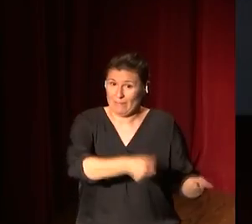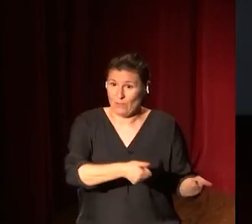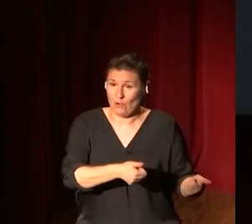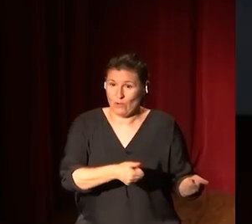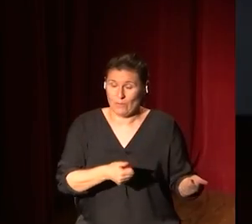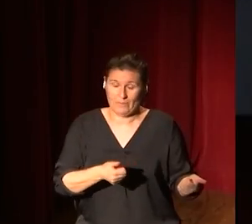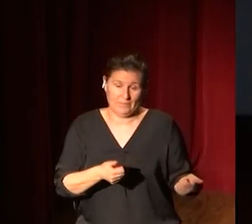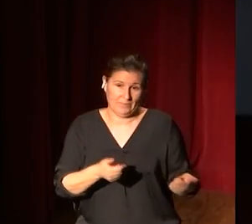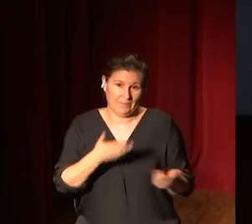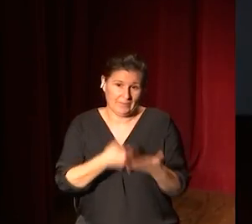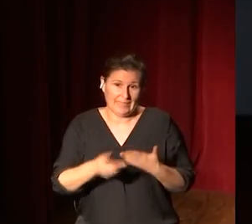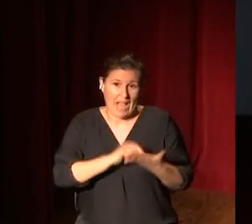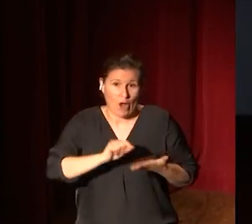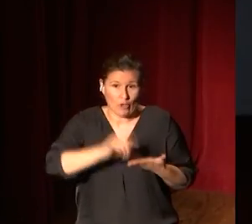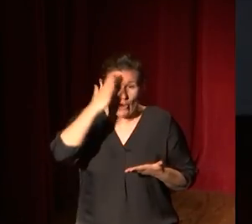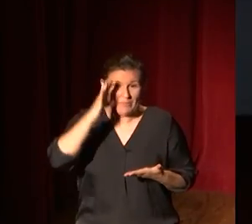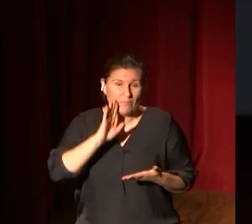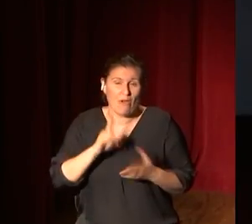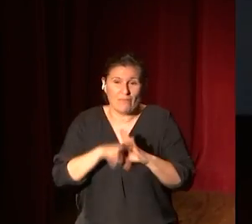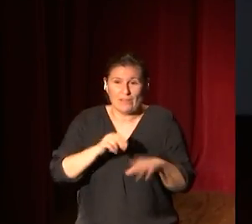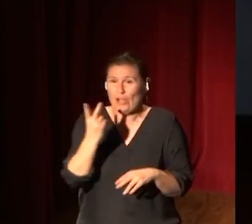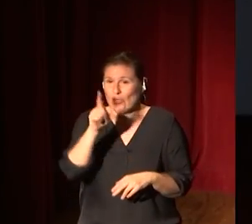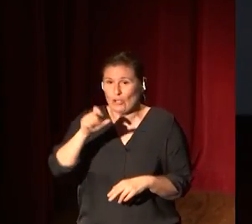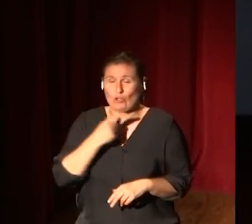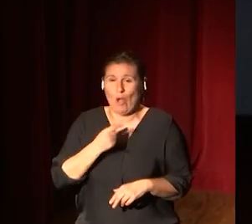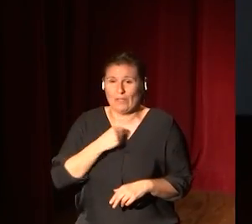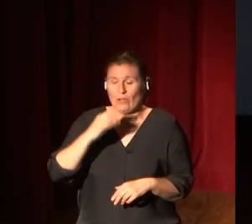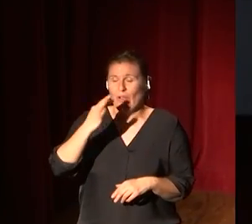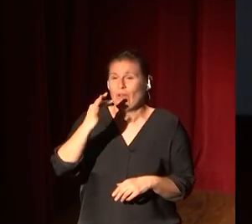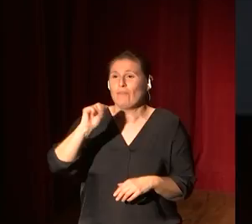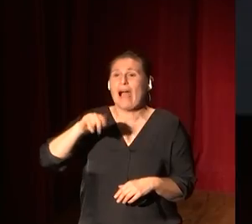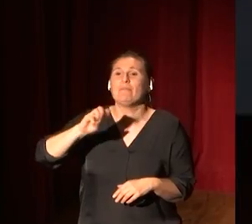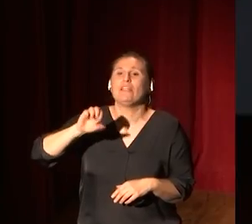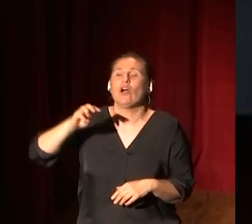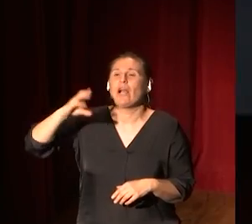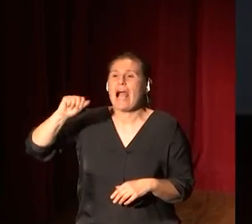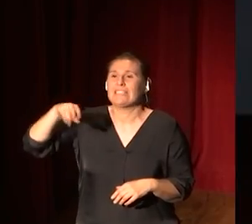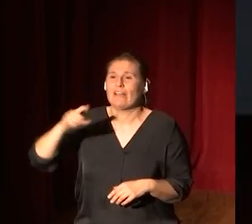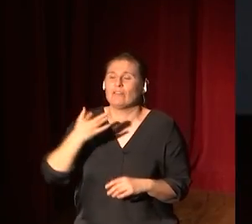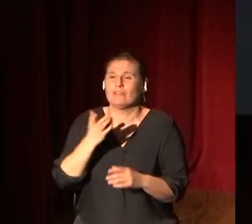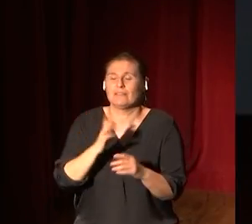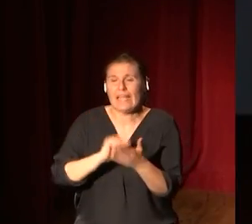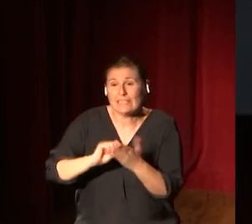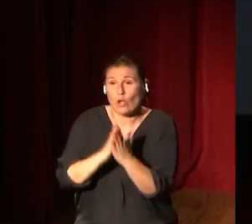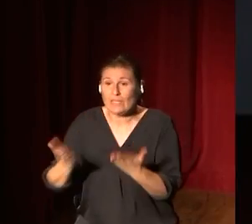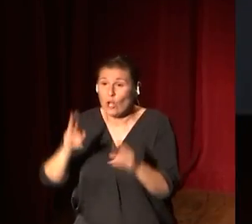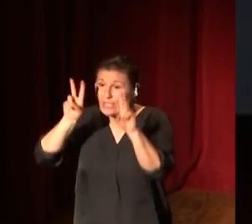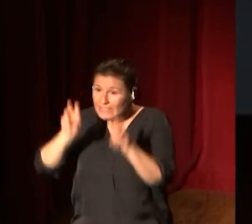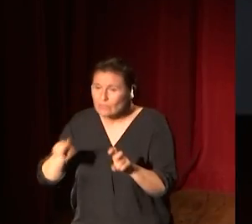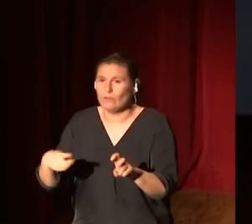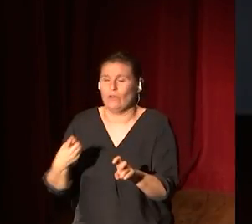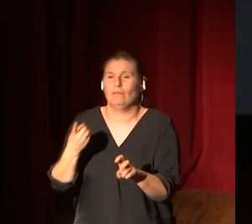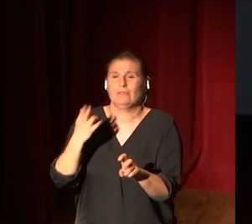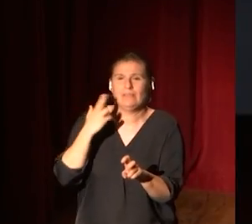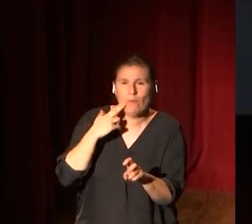de, que faimino y cansado, escribe un libro que se llama Temor y temblor, y lo que, Soren Kierkegaard, que era un